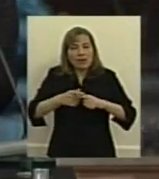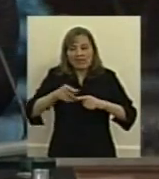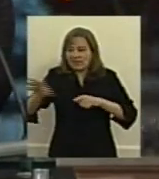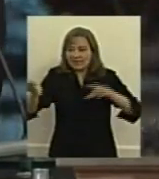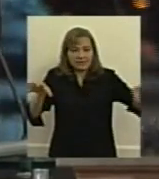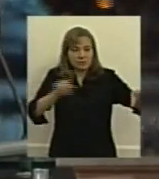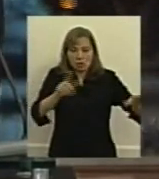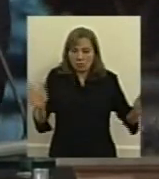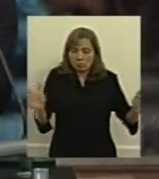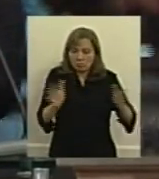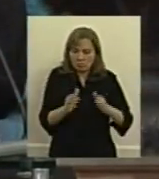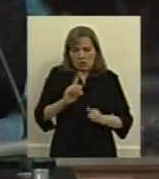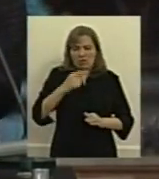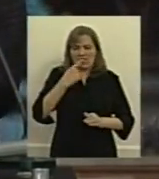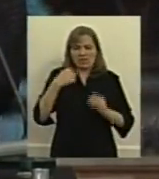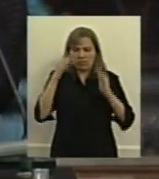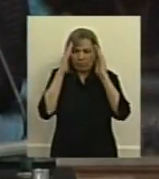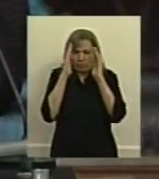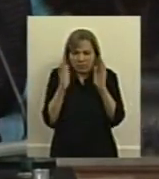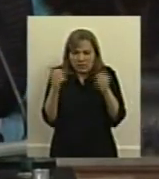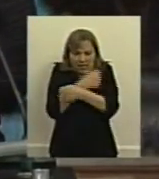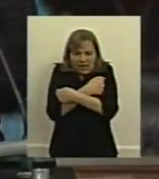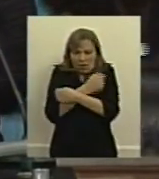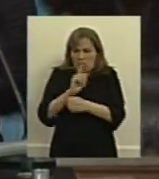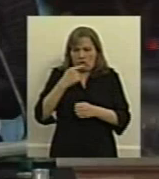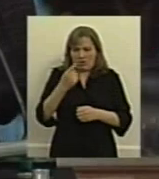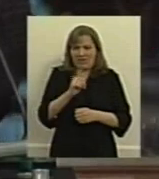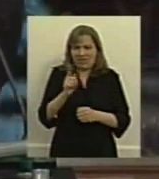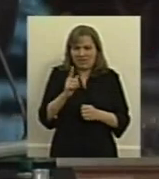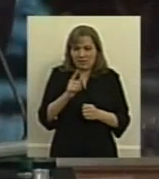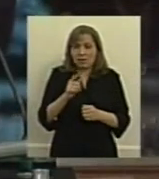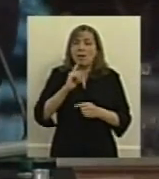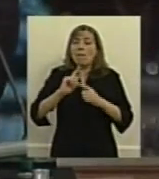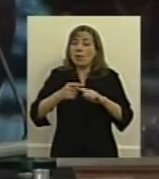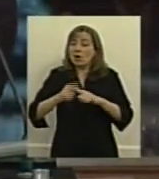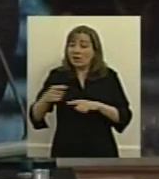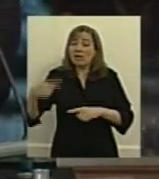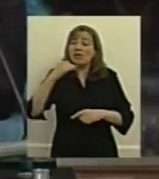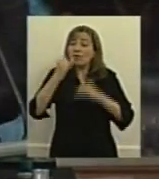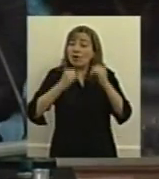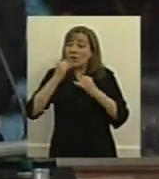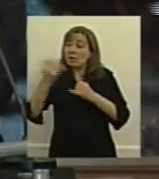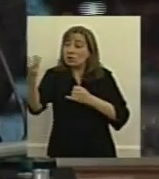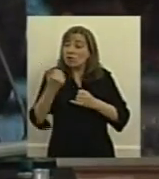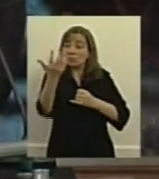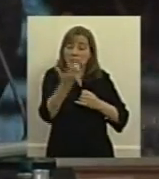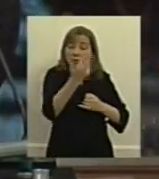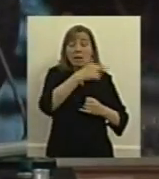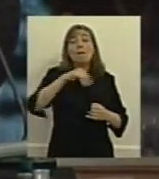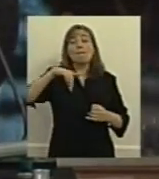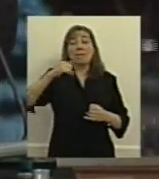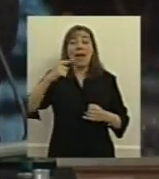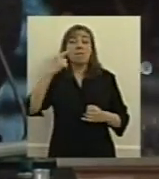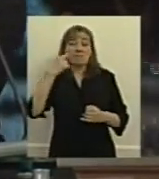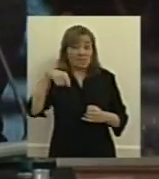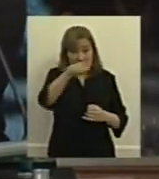significa centralizar y cerrarse sino por el contrario utilizar toda la información disponible el PAMI ustedes saben